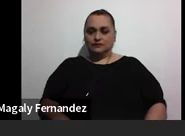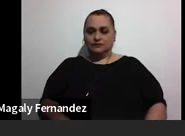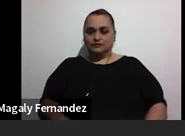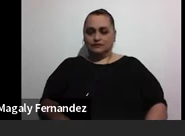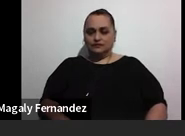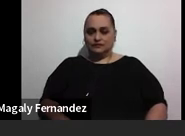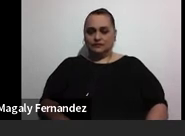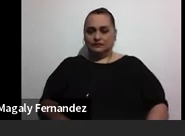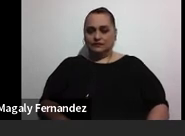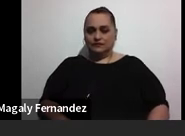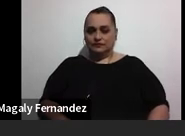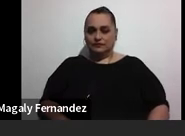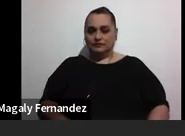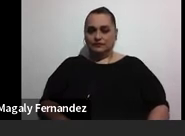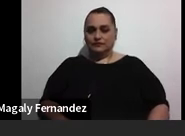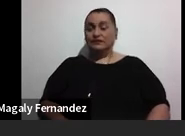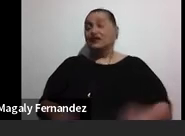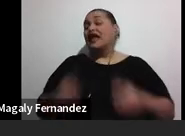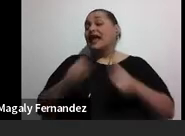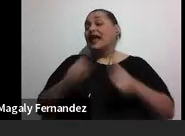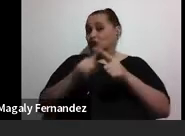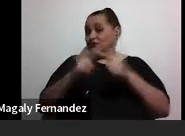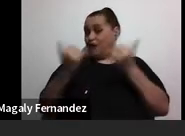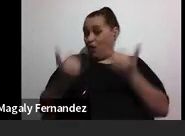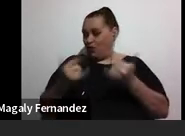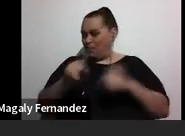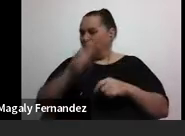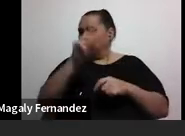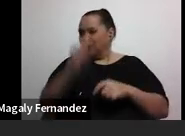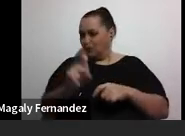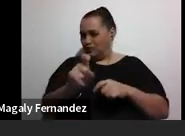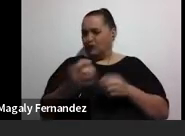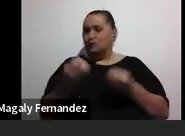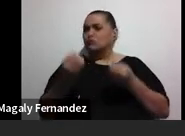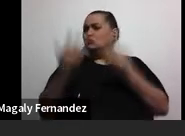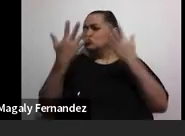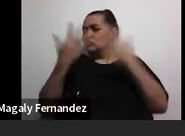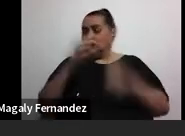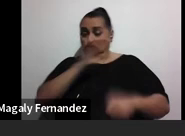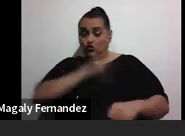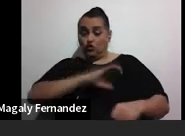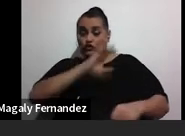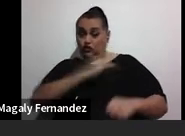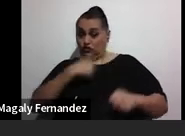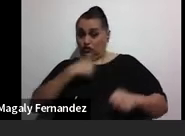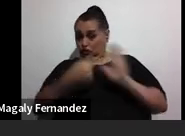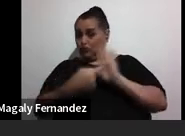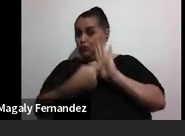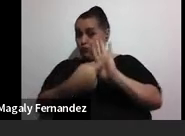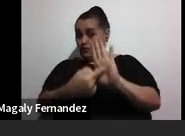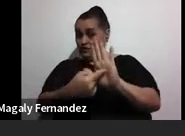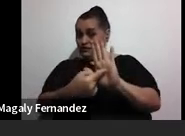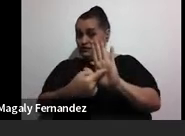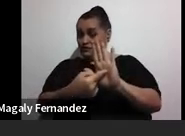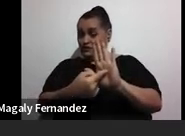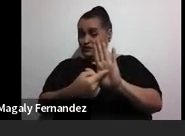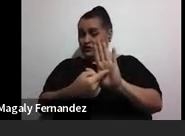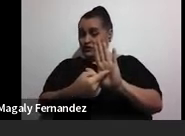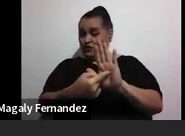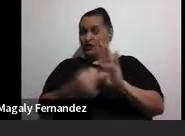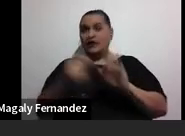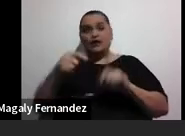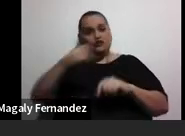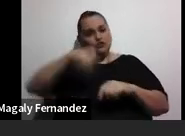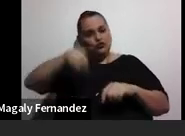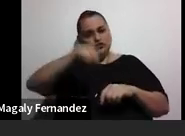Y voy con esta pregunta un poco compleja. Muchas de las condiciones que les voy a señalar aquí nos hacen saber,